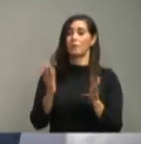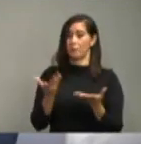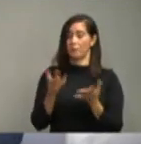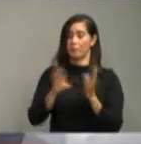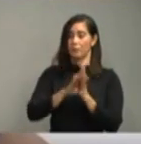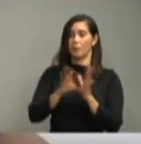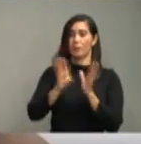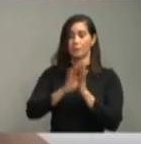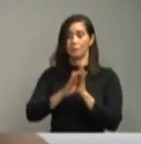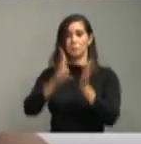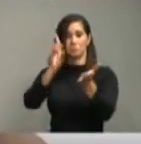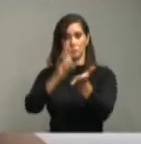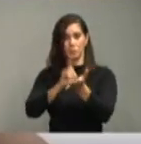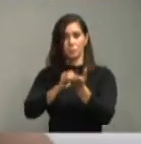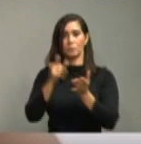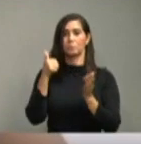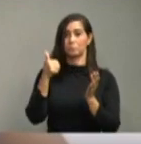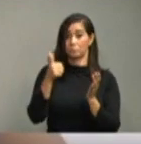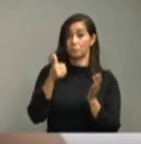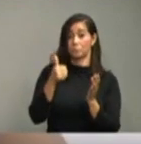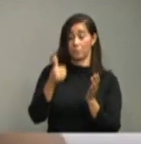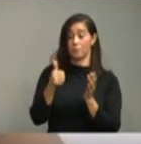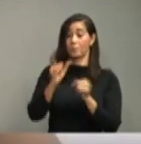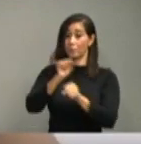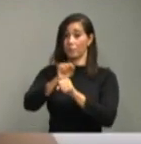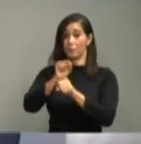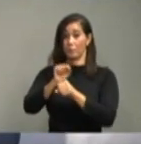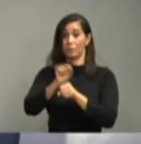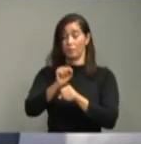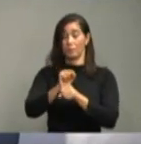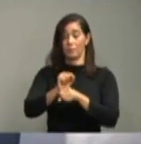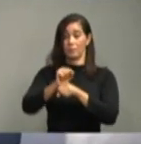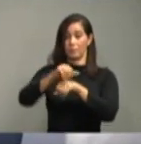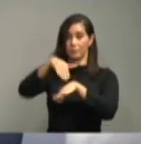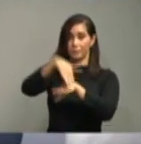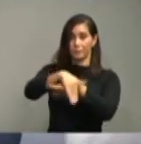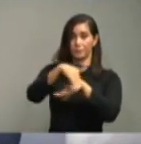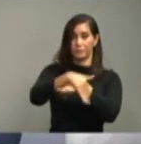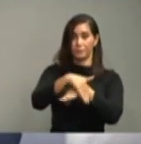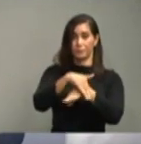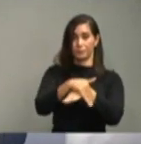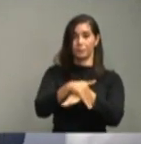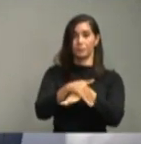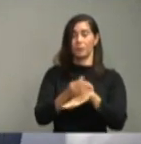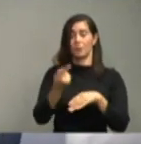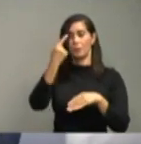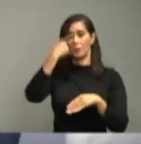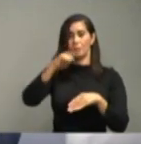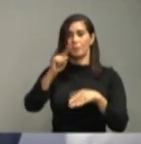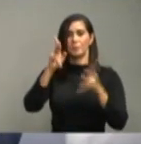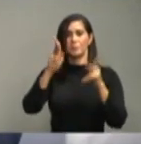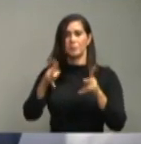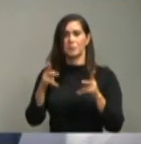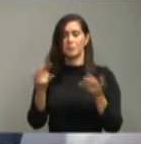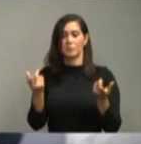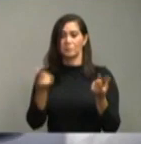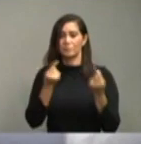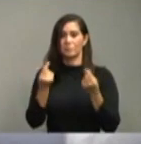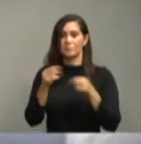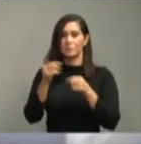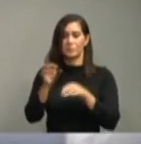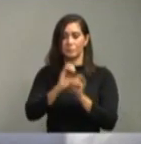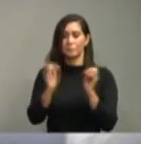centro a prestar una atención de su casa, tiene justificación y puede dar los avales suficientes en ese sentido.